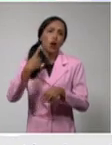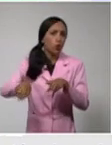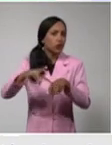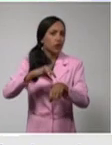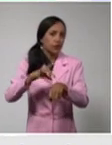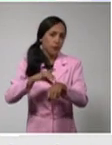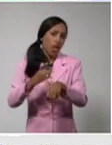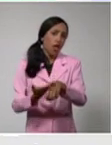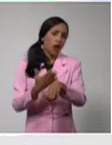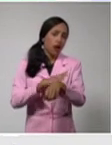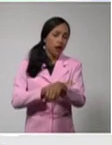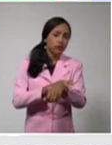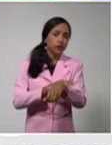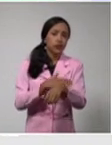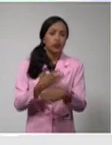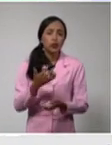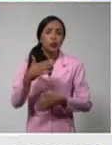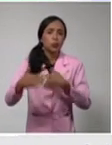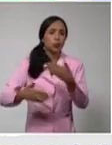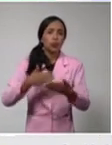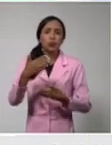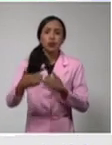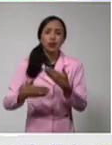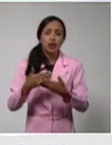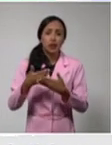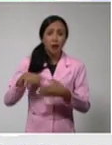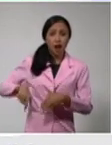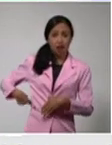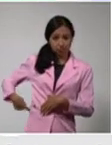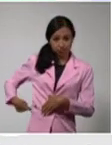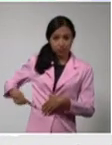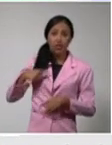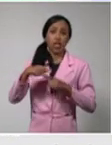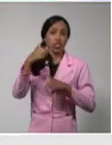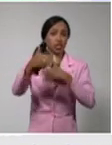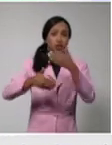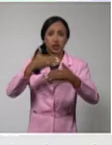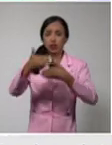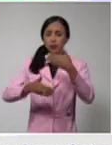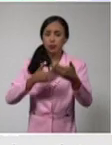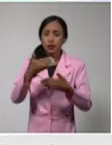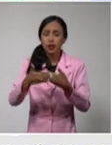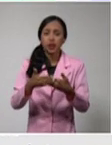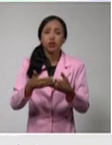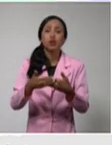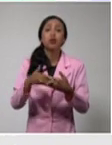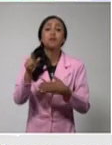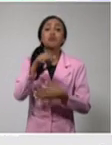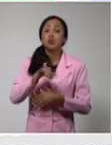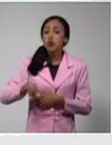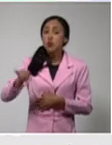una enfermedad renal crónica en tratamiento hemodialítico. Ustedes saben que